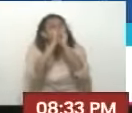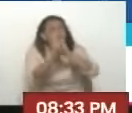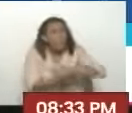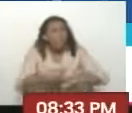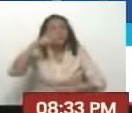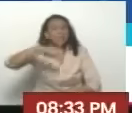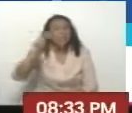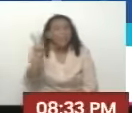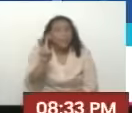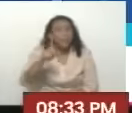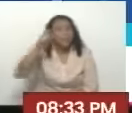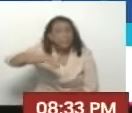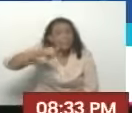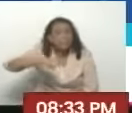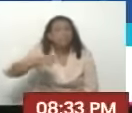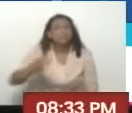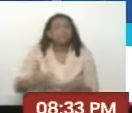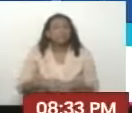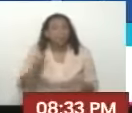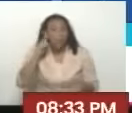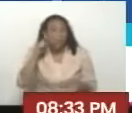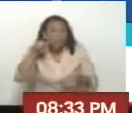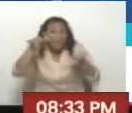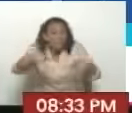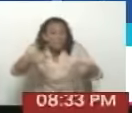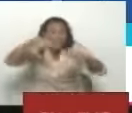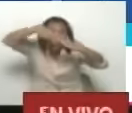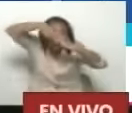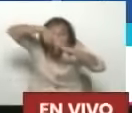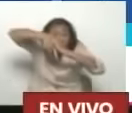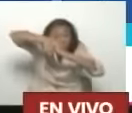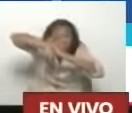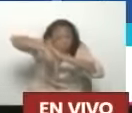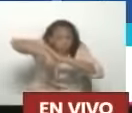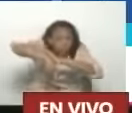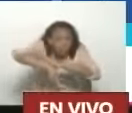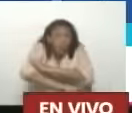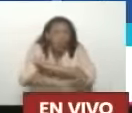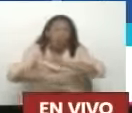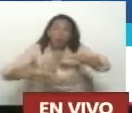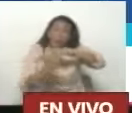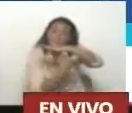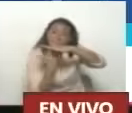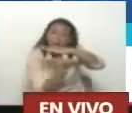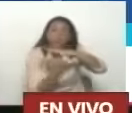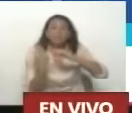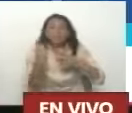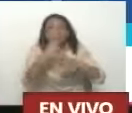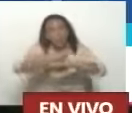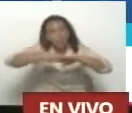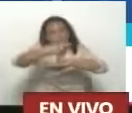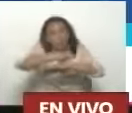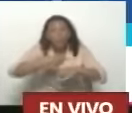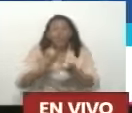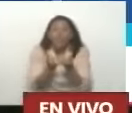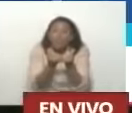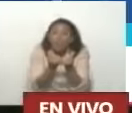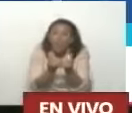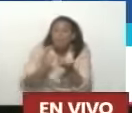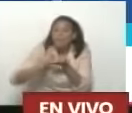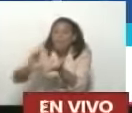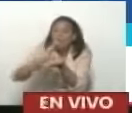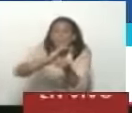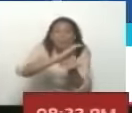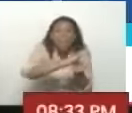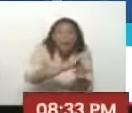Venezuela necesita Porque aquí Tenemos que ir Una gran transformación En la forma De gobernar Y los recursos Se tienen que